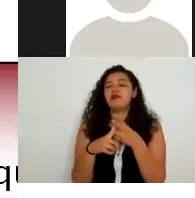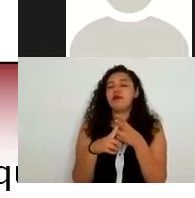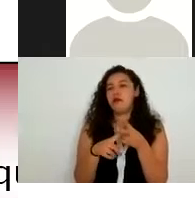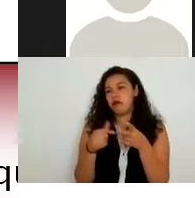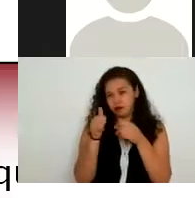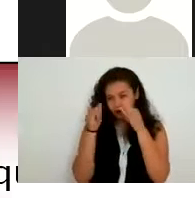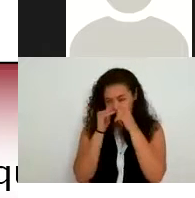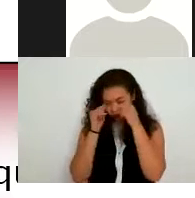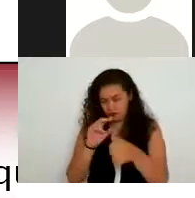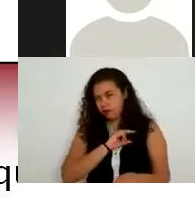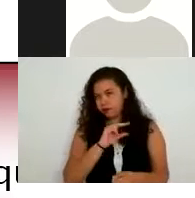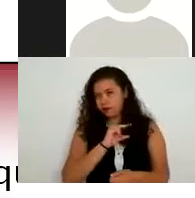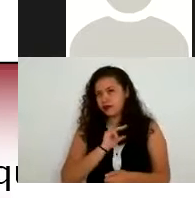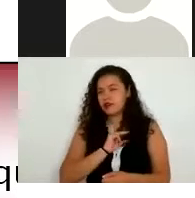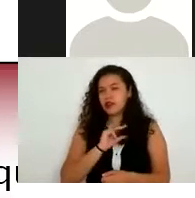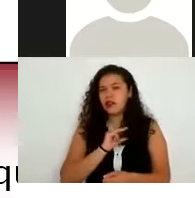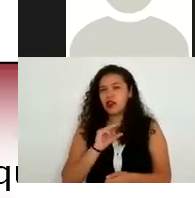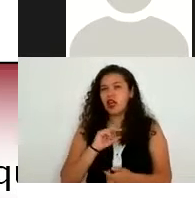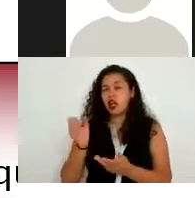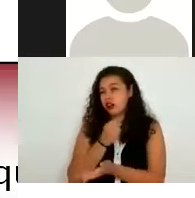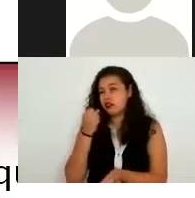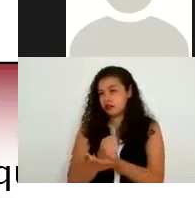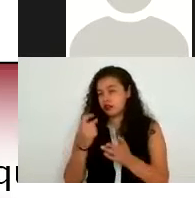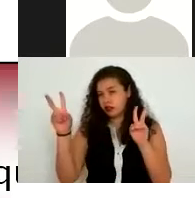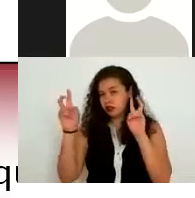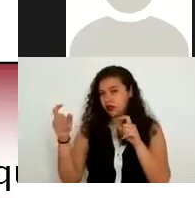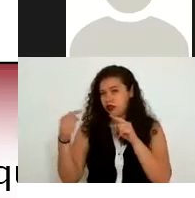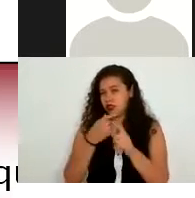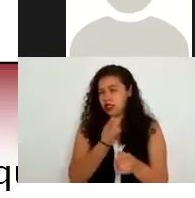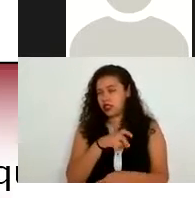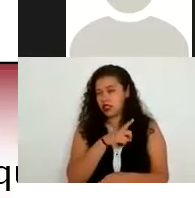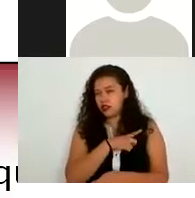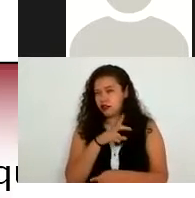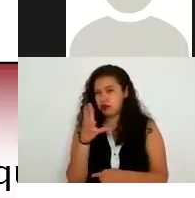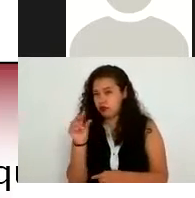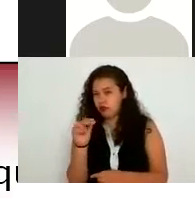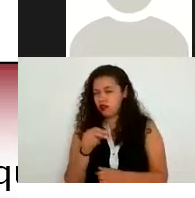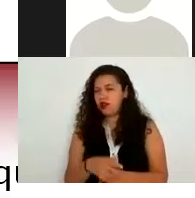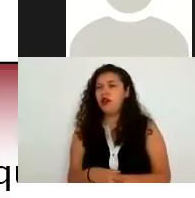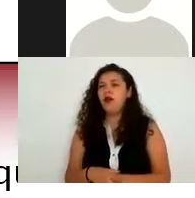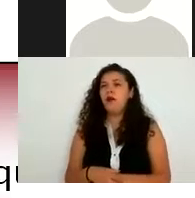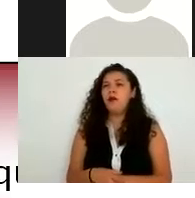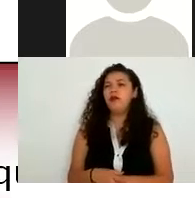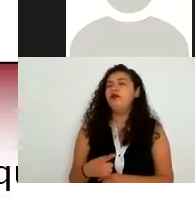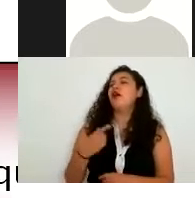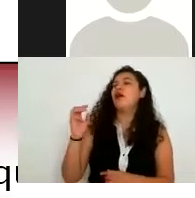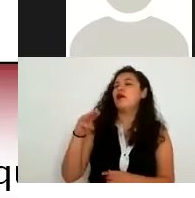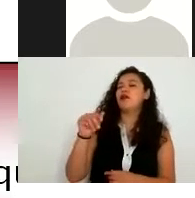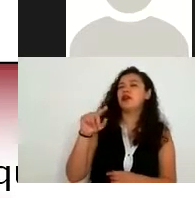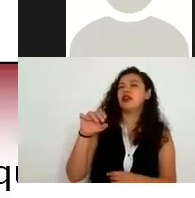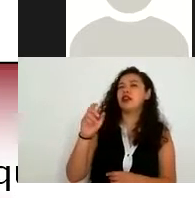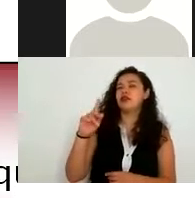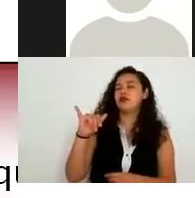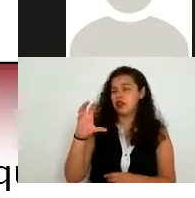privada que no necesariamente tenga que ver con el tema de salud Montepío Luz Aviñón por ejemplo entonces